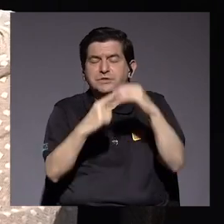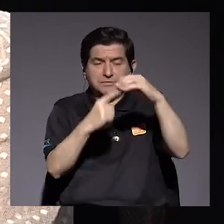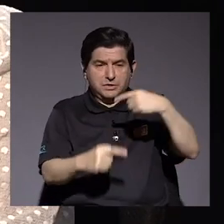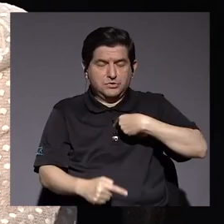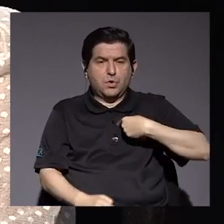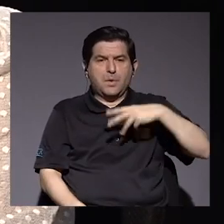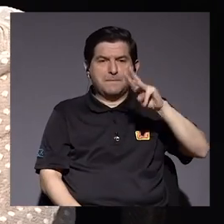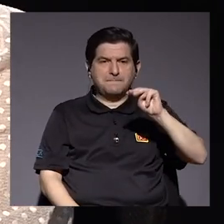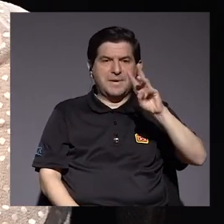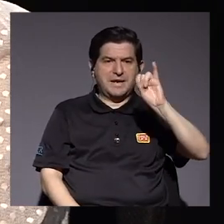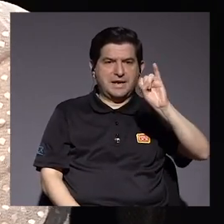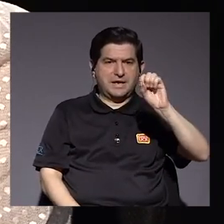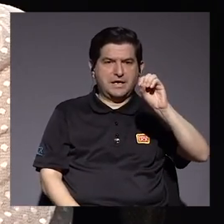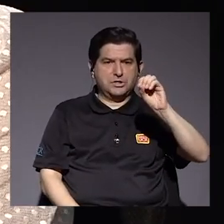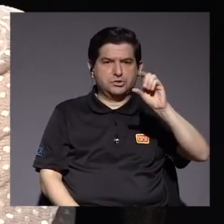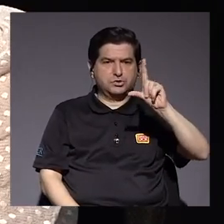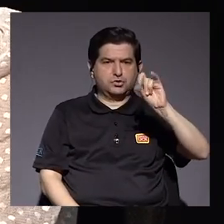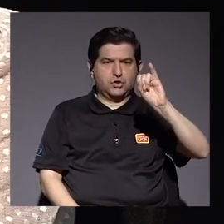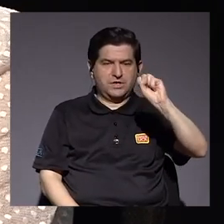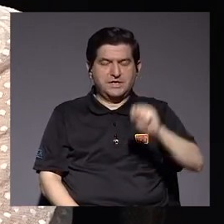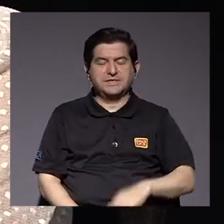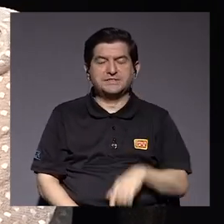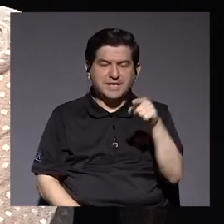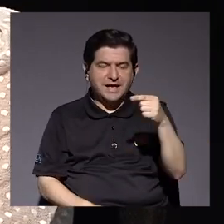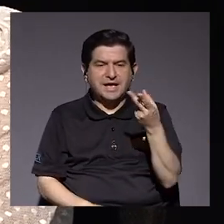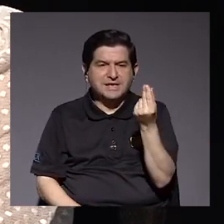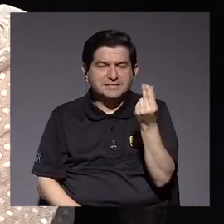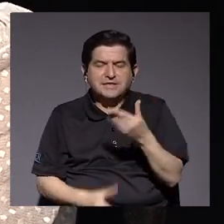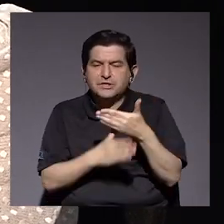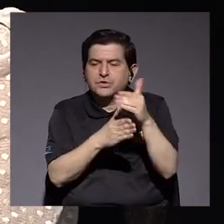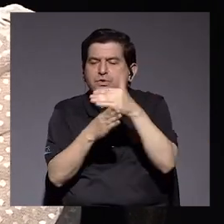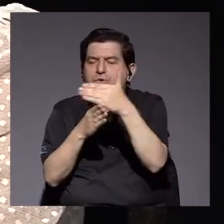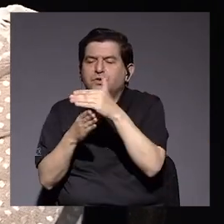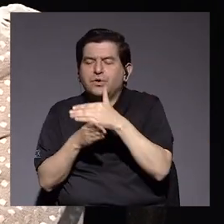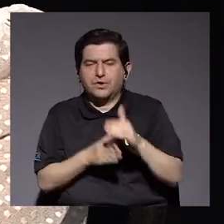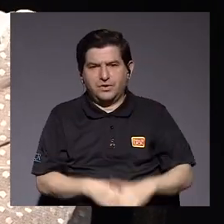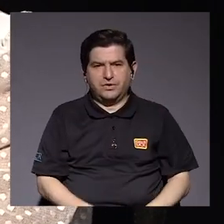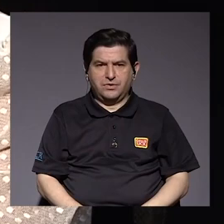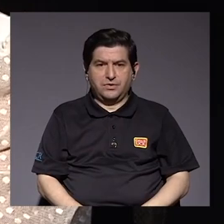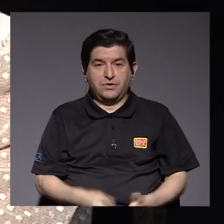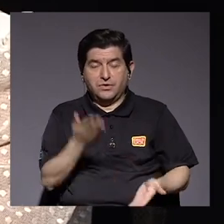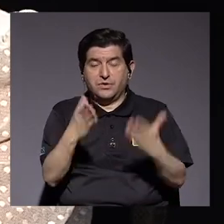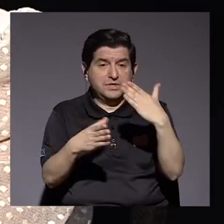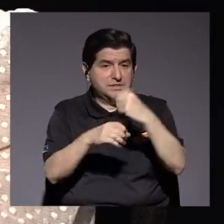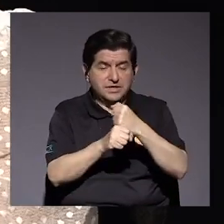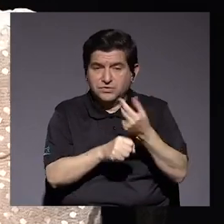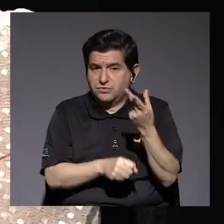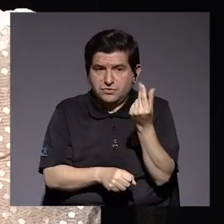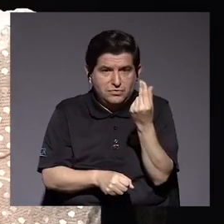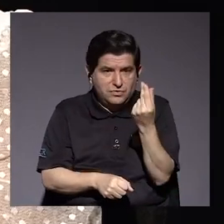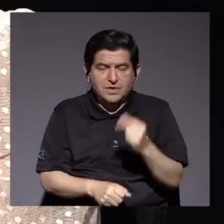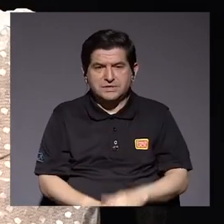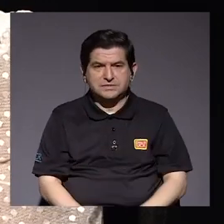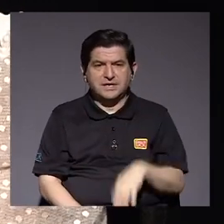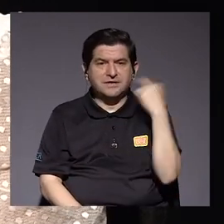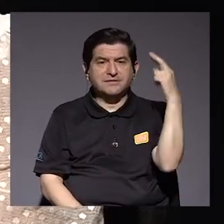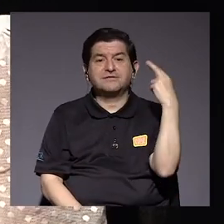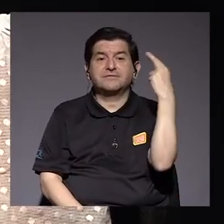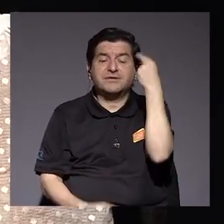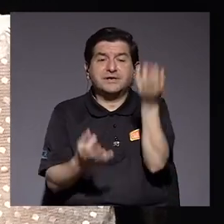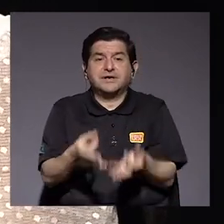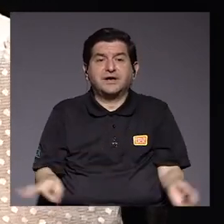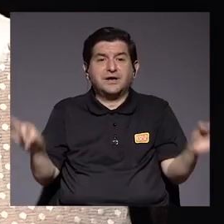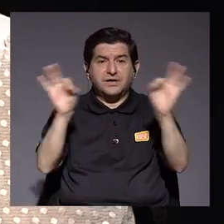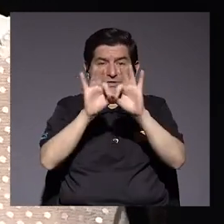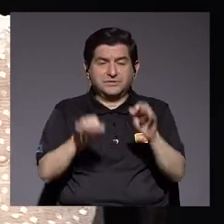Marinés Solís, radica en la distribución de estos recursos. Y lo que se está dejando de hacer con estos recursos que fue la razón